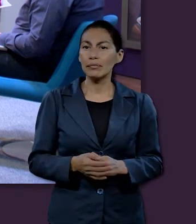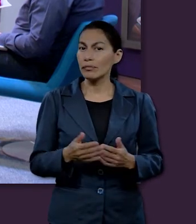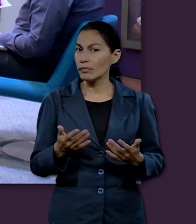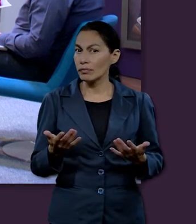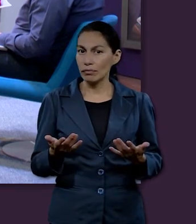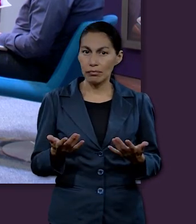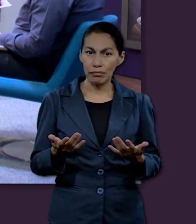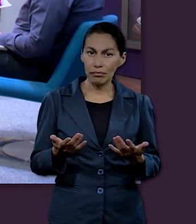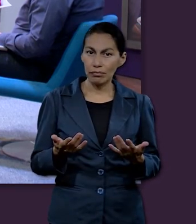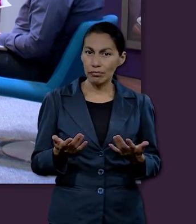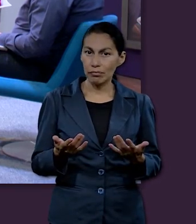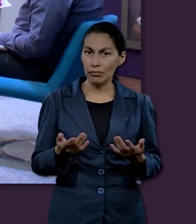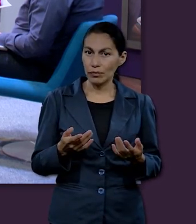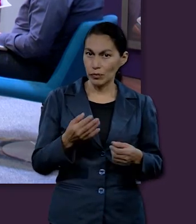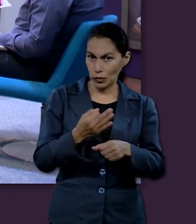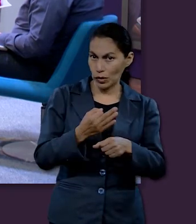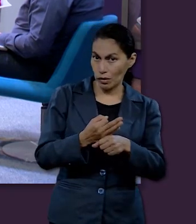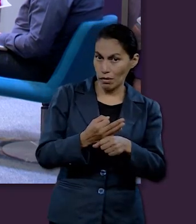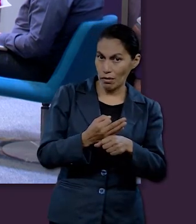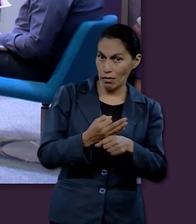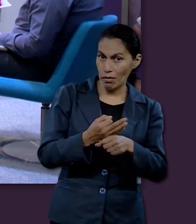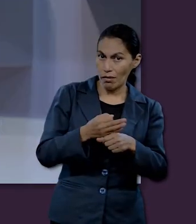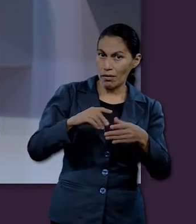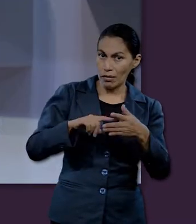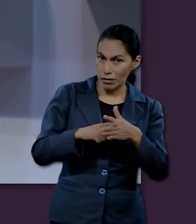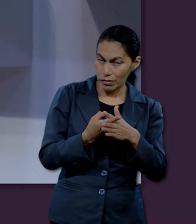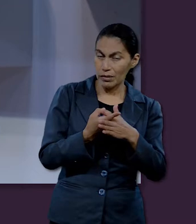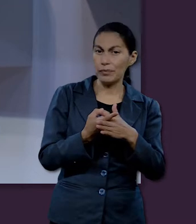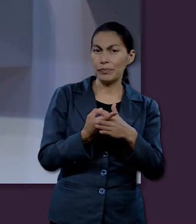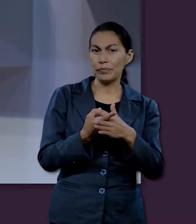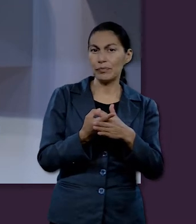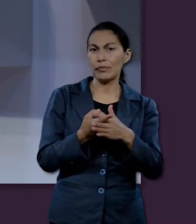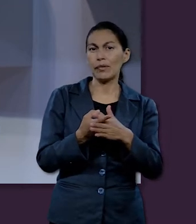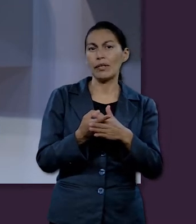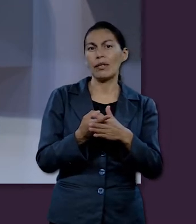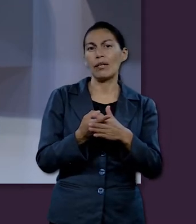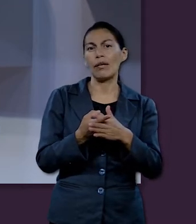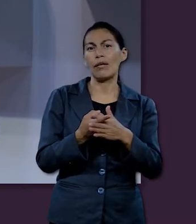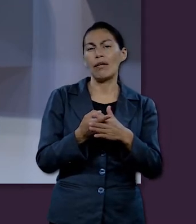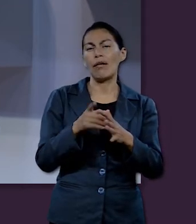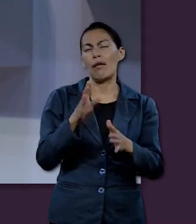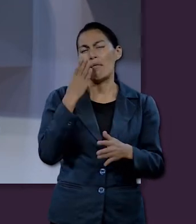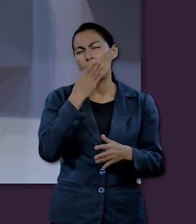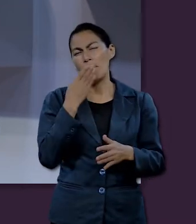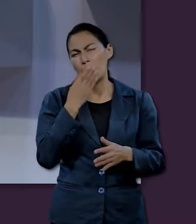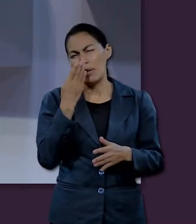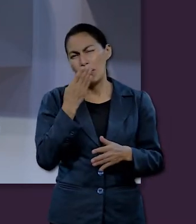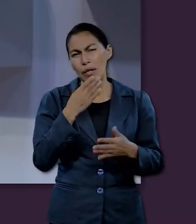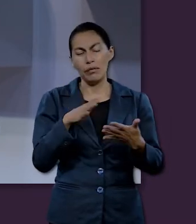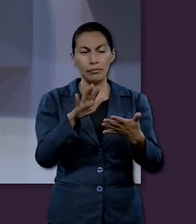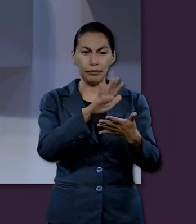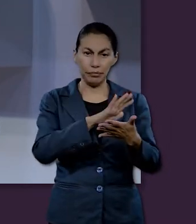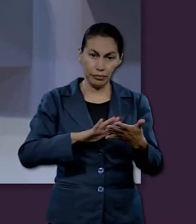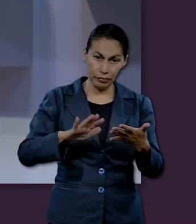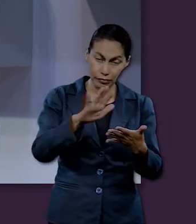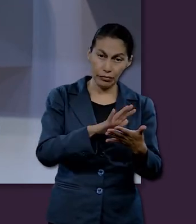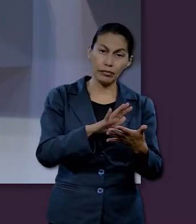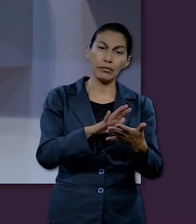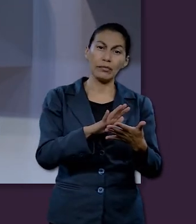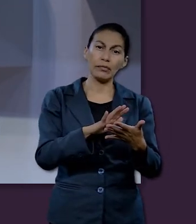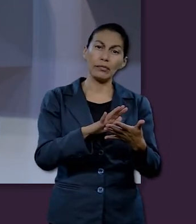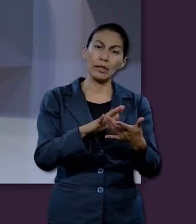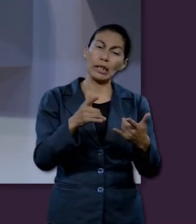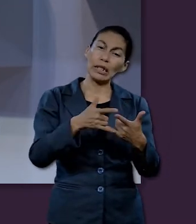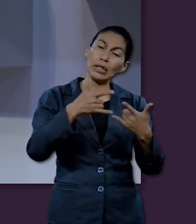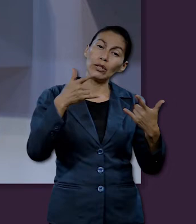vamos a empezar en primer lugar a ver un panorama completo en lo